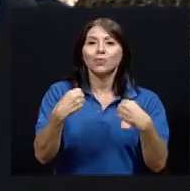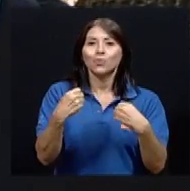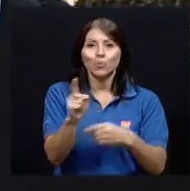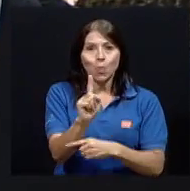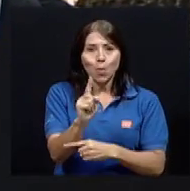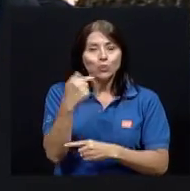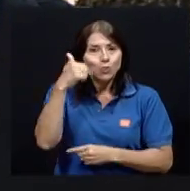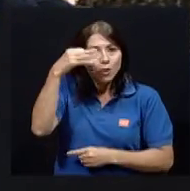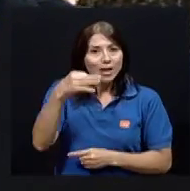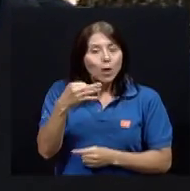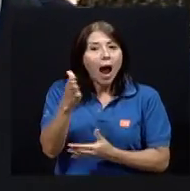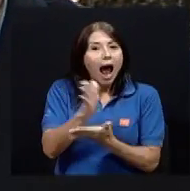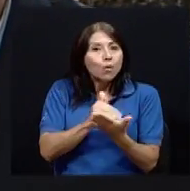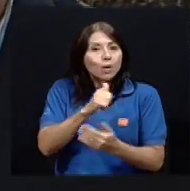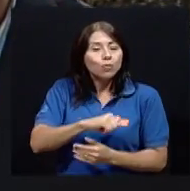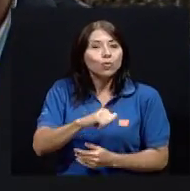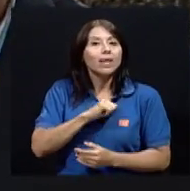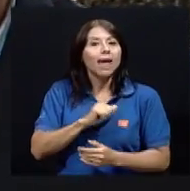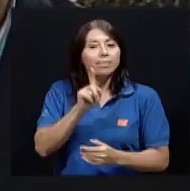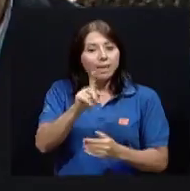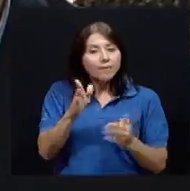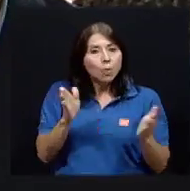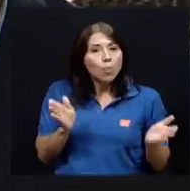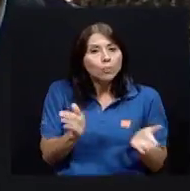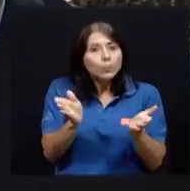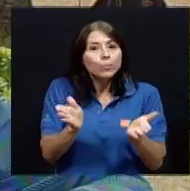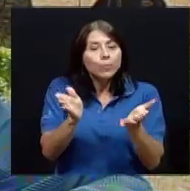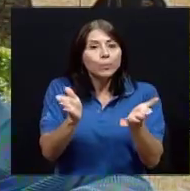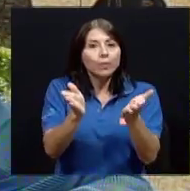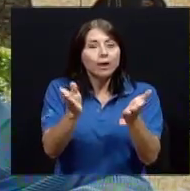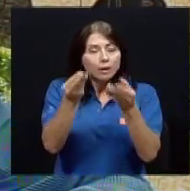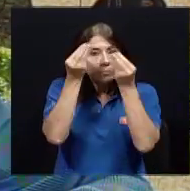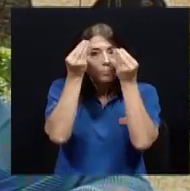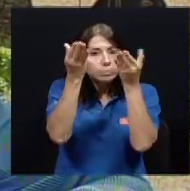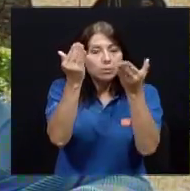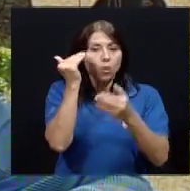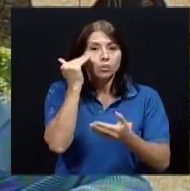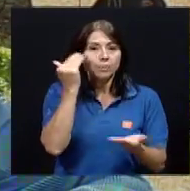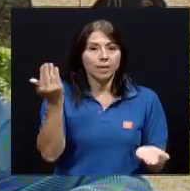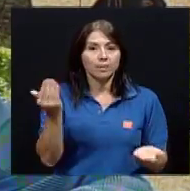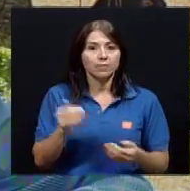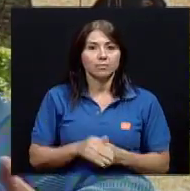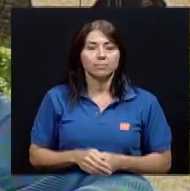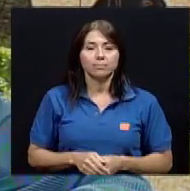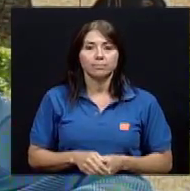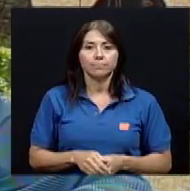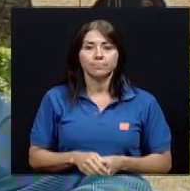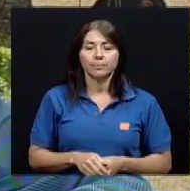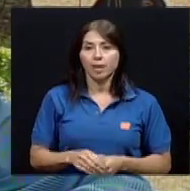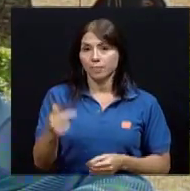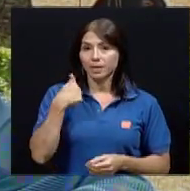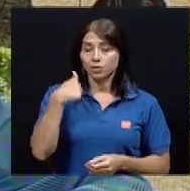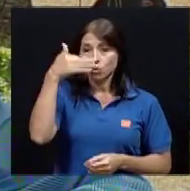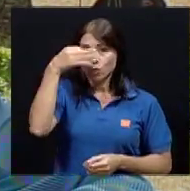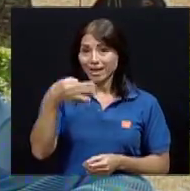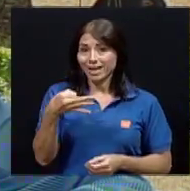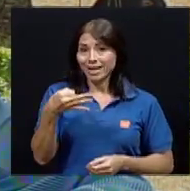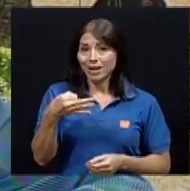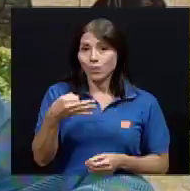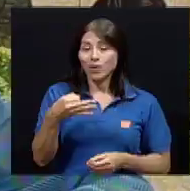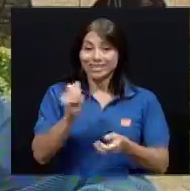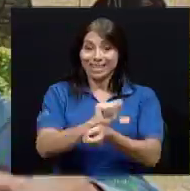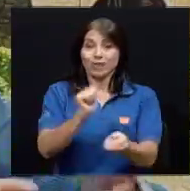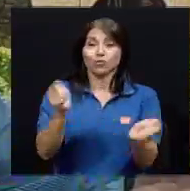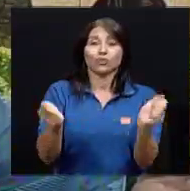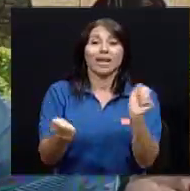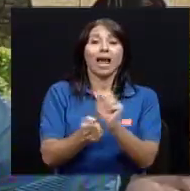debe haber algún tipo de autoridad que brinde ese conocimiento y que lo motive a las personas. Bueno, yo lo que creo es que los grandes